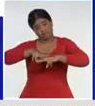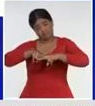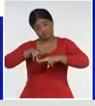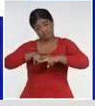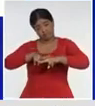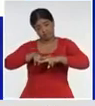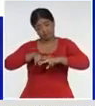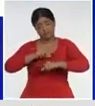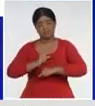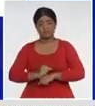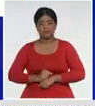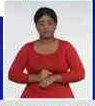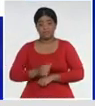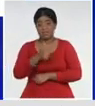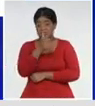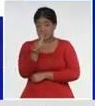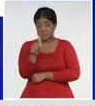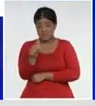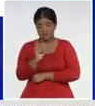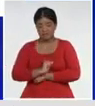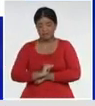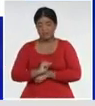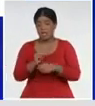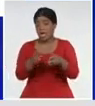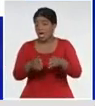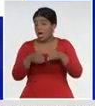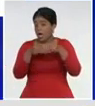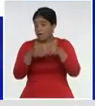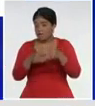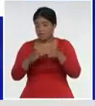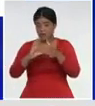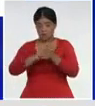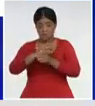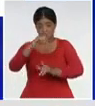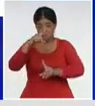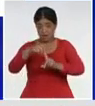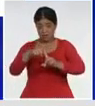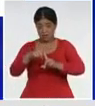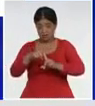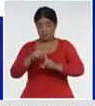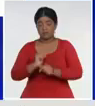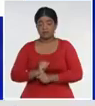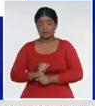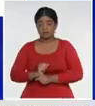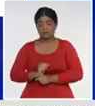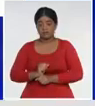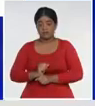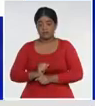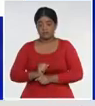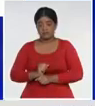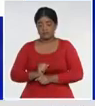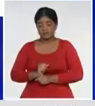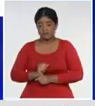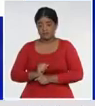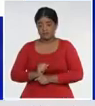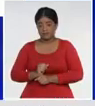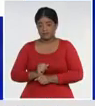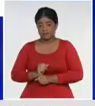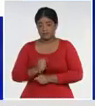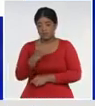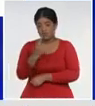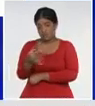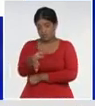10, de Granma y Matanza, ya desde hace dos días, se incorporó, un municipio,